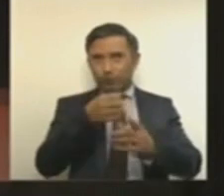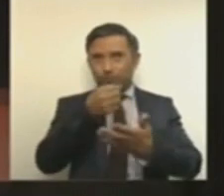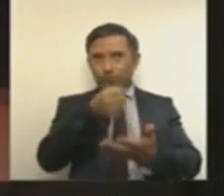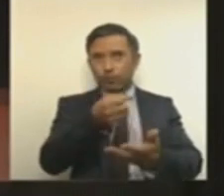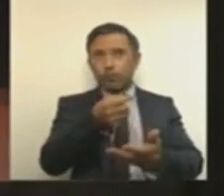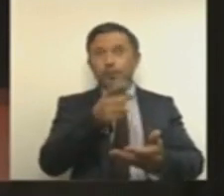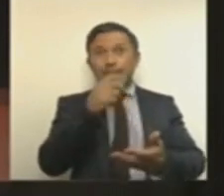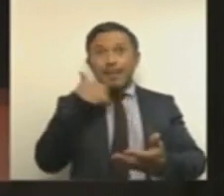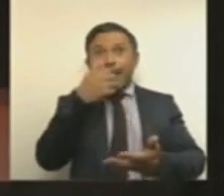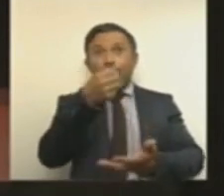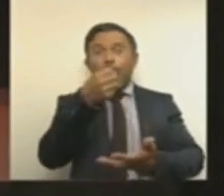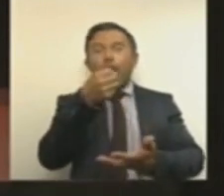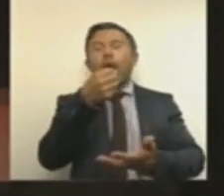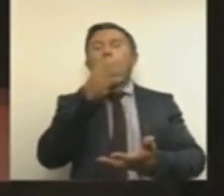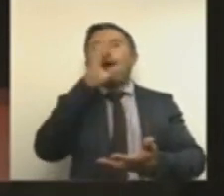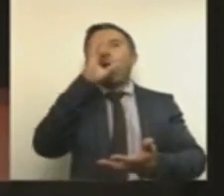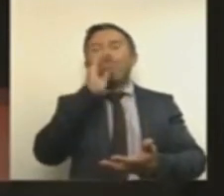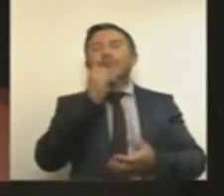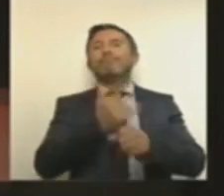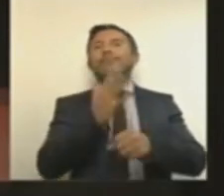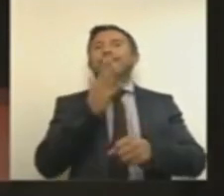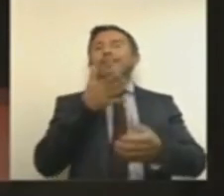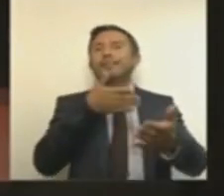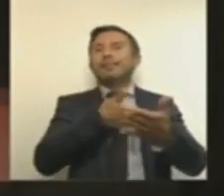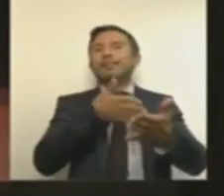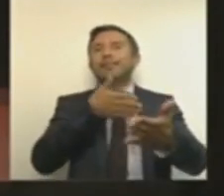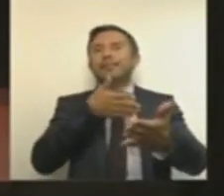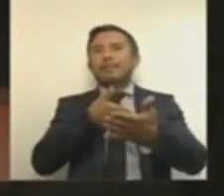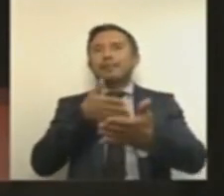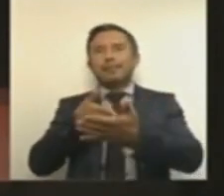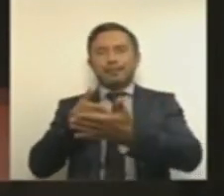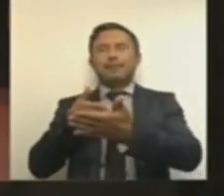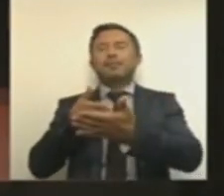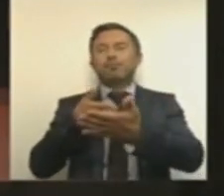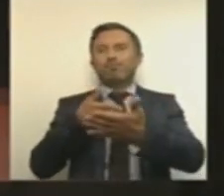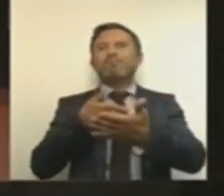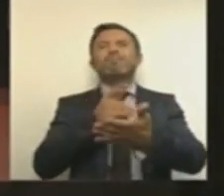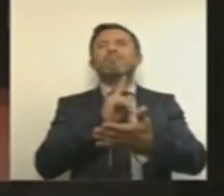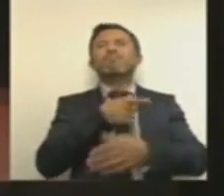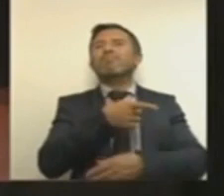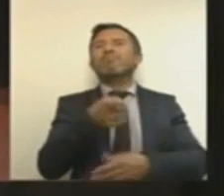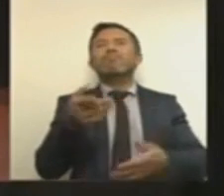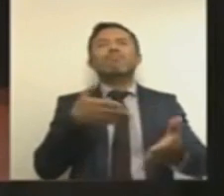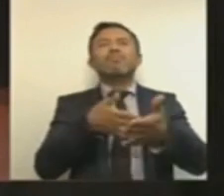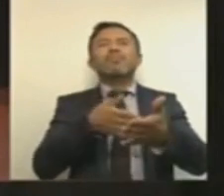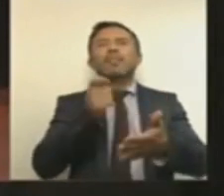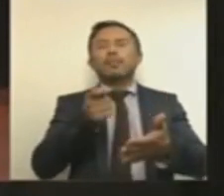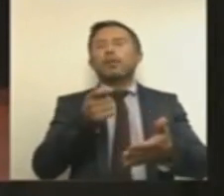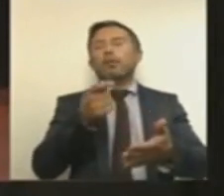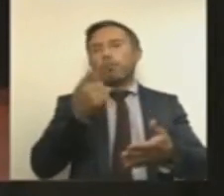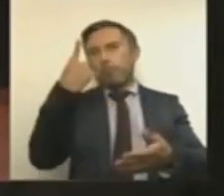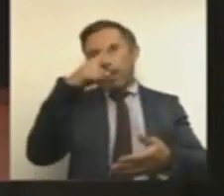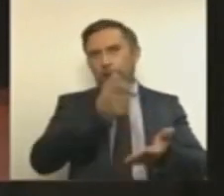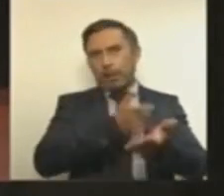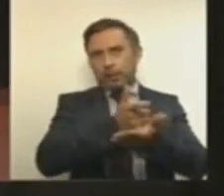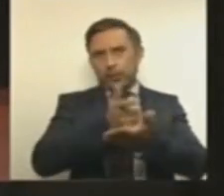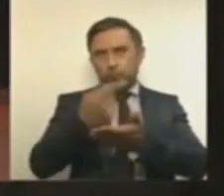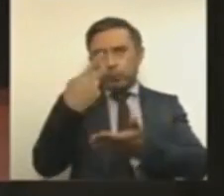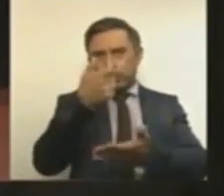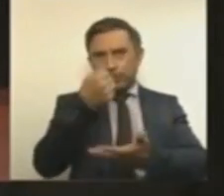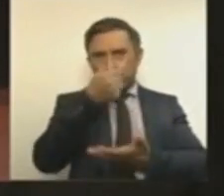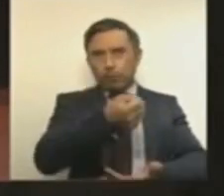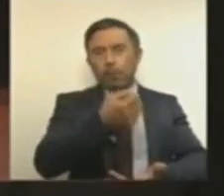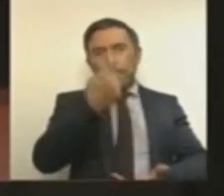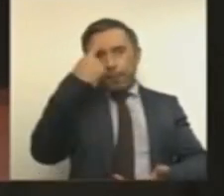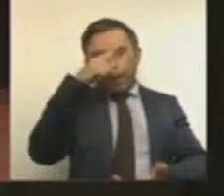obstáculos precisamente relacionados con la ejecución de sus recursos económicos. Para su ayuda,